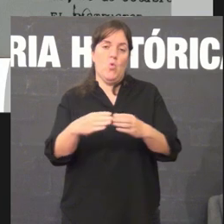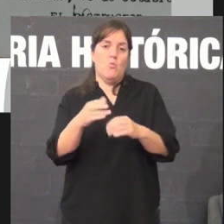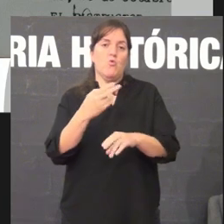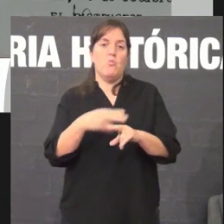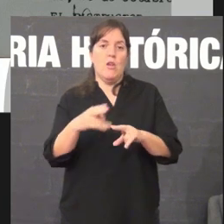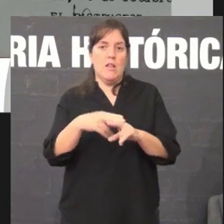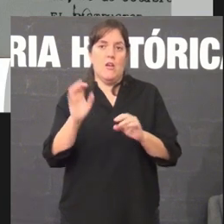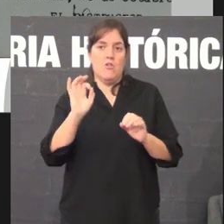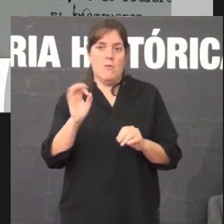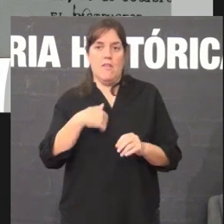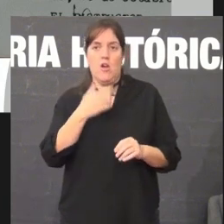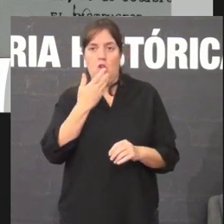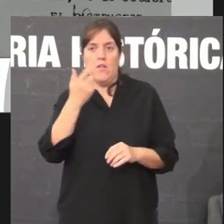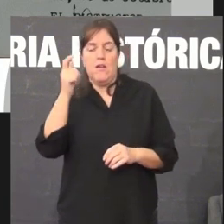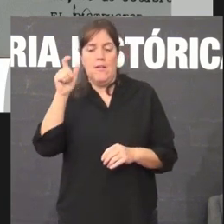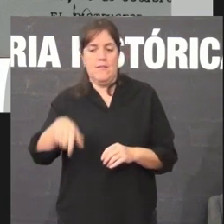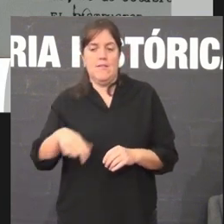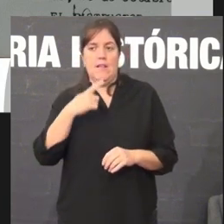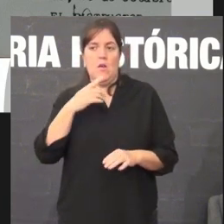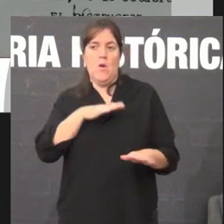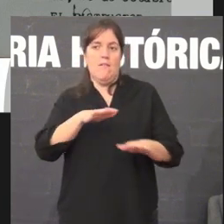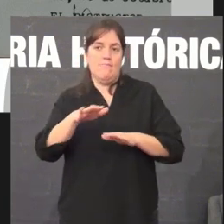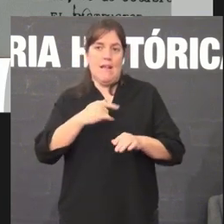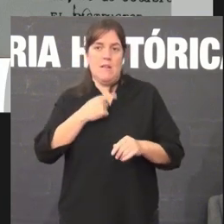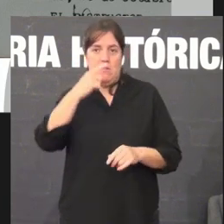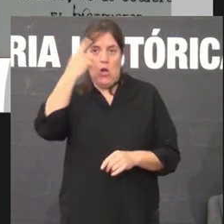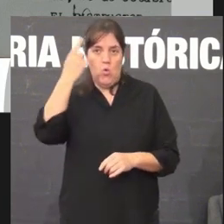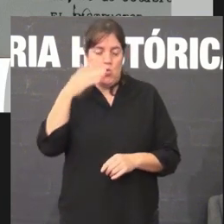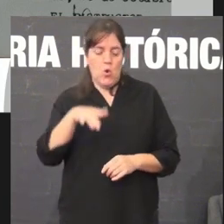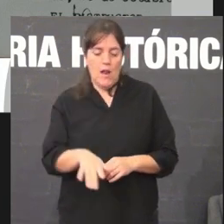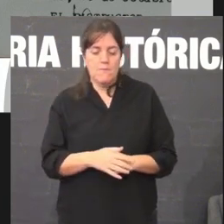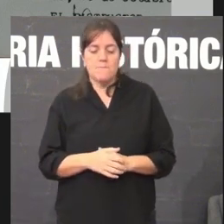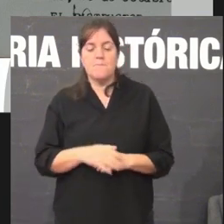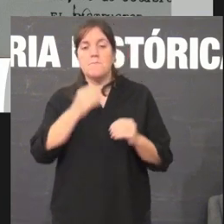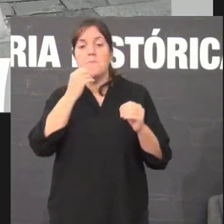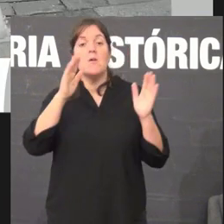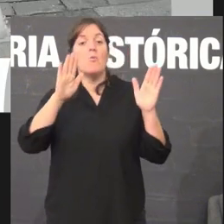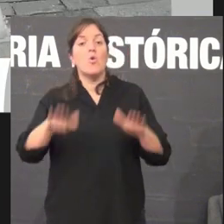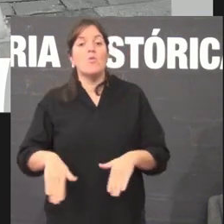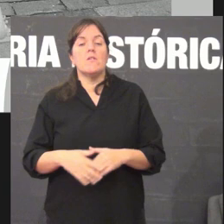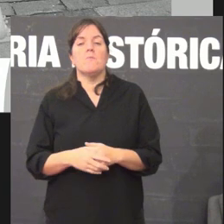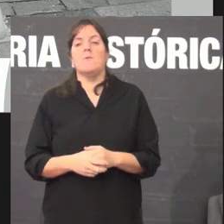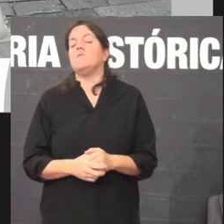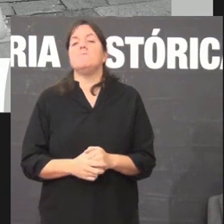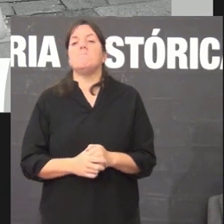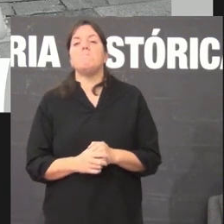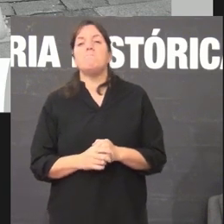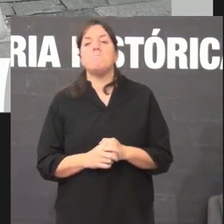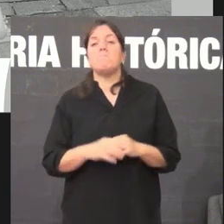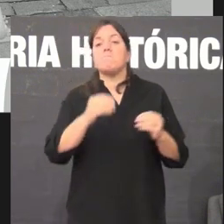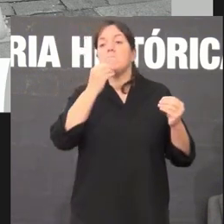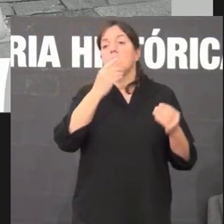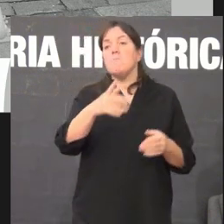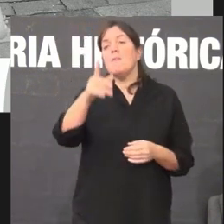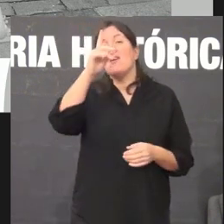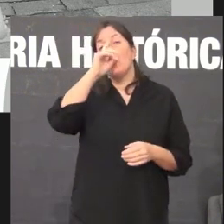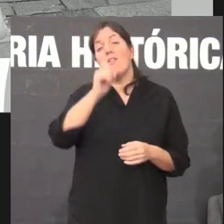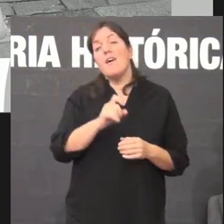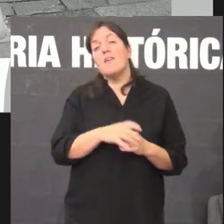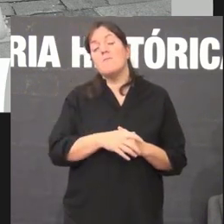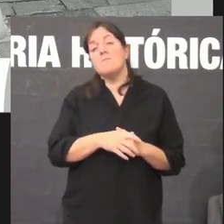deste tamén activista cultural e xa por último en fin lembrar